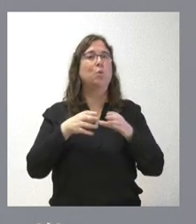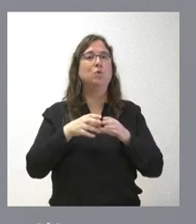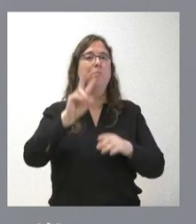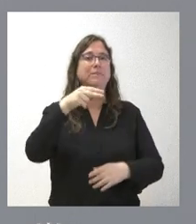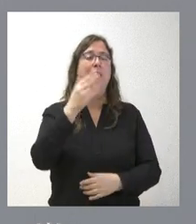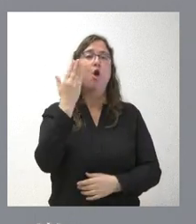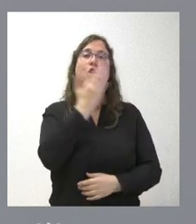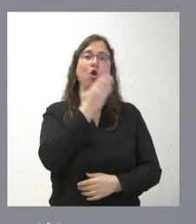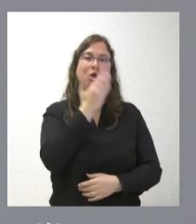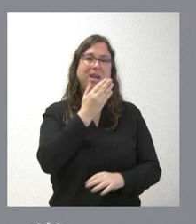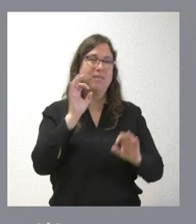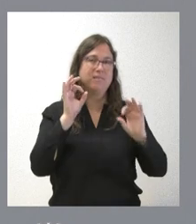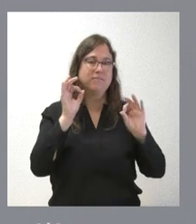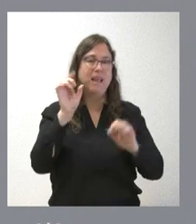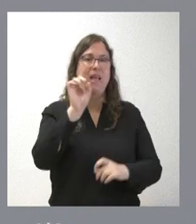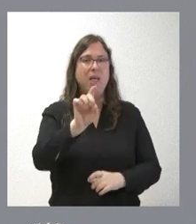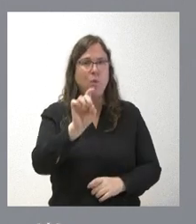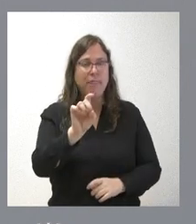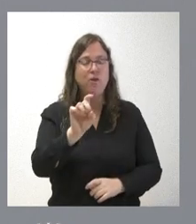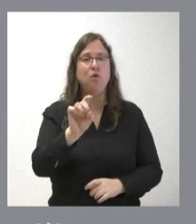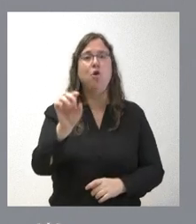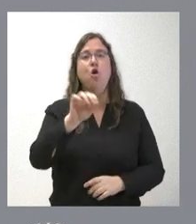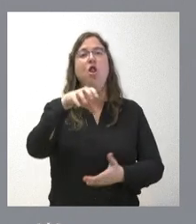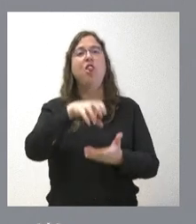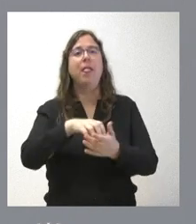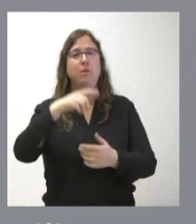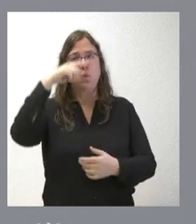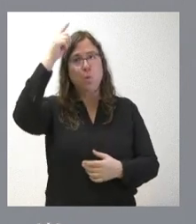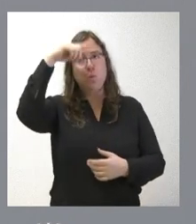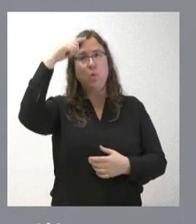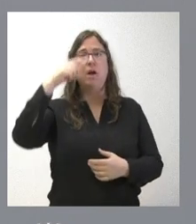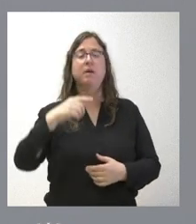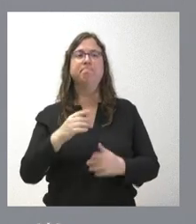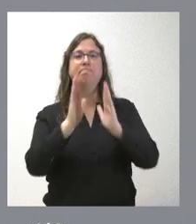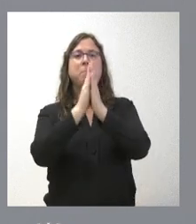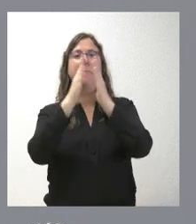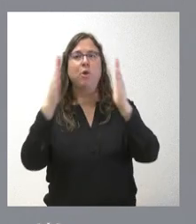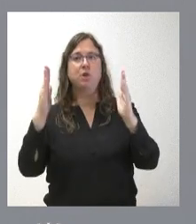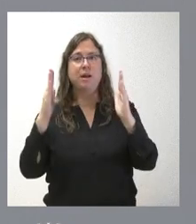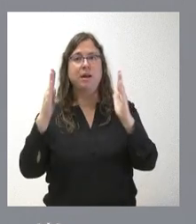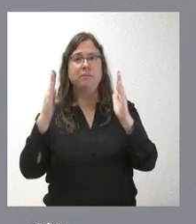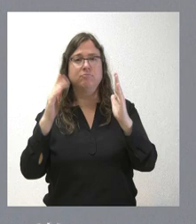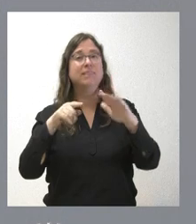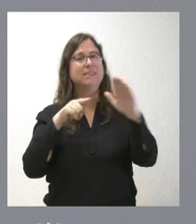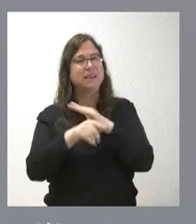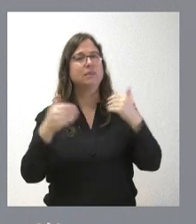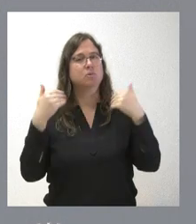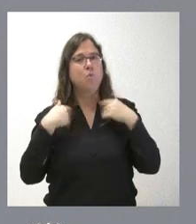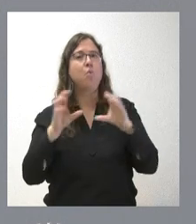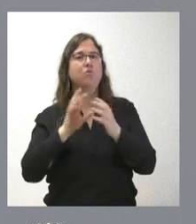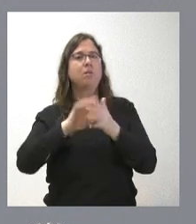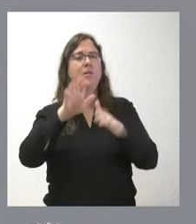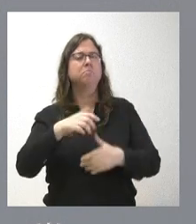colegios de educación, centros culturales, bibliotecas, que son gestionados por la Junta de Castilla y León,